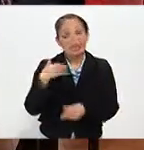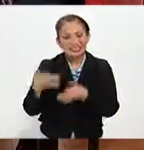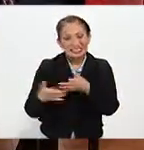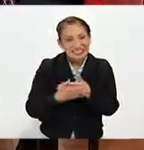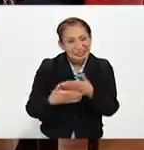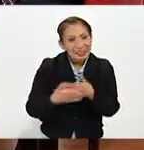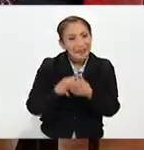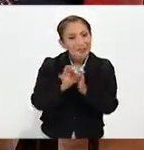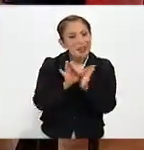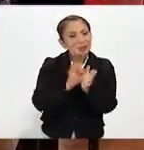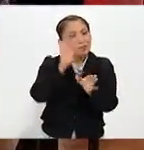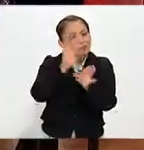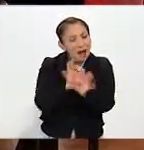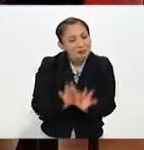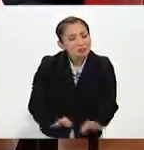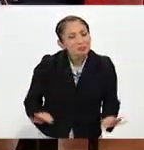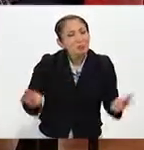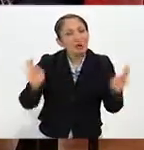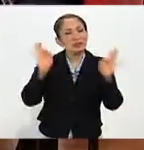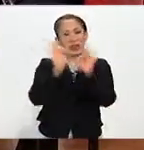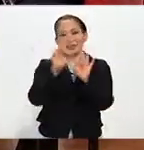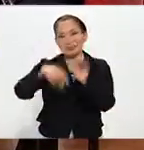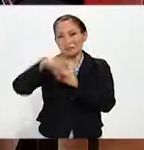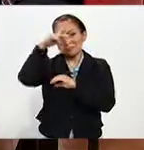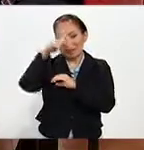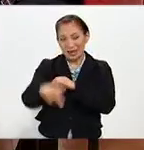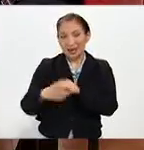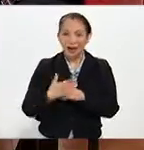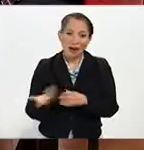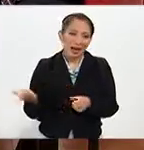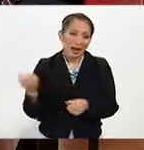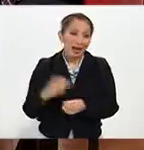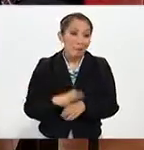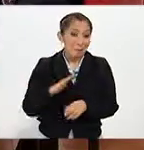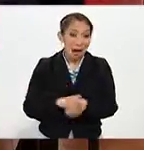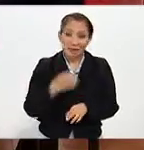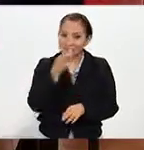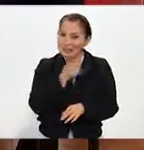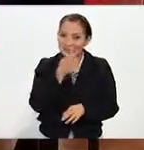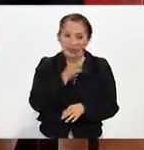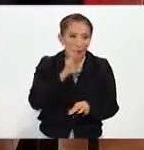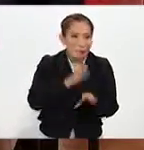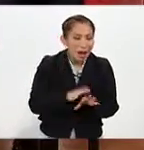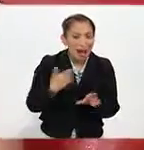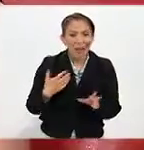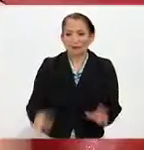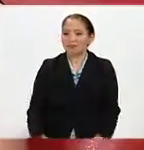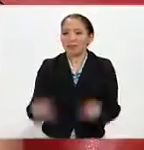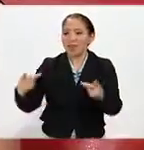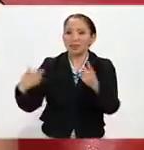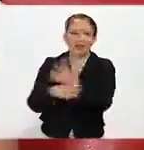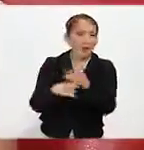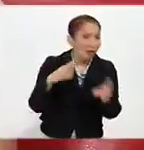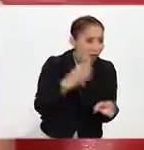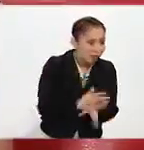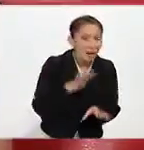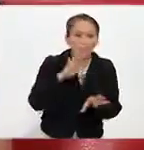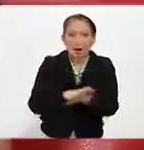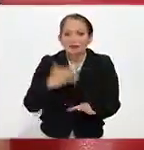de las más celebradas en nuestro país. Claro, las más celebradas, de las más comerciales, de las más